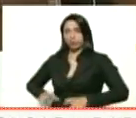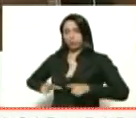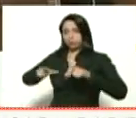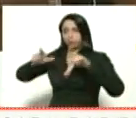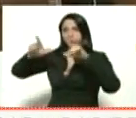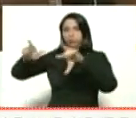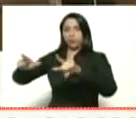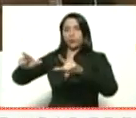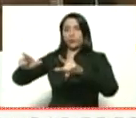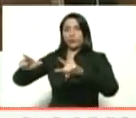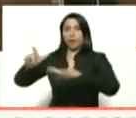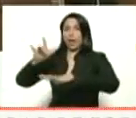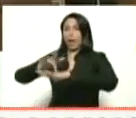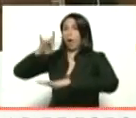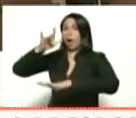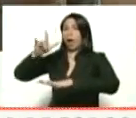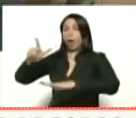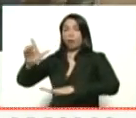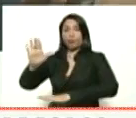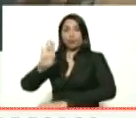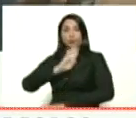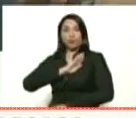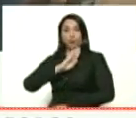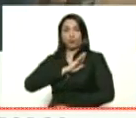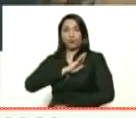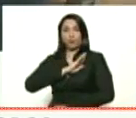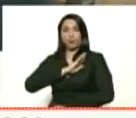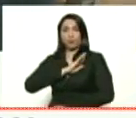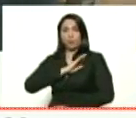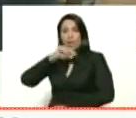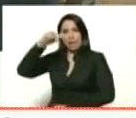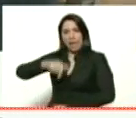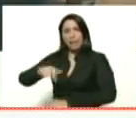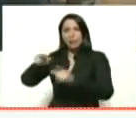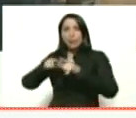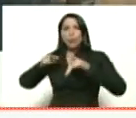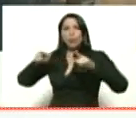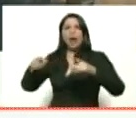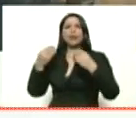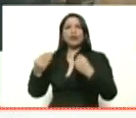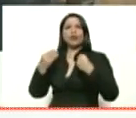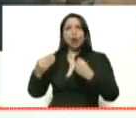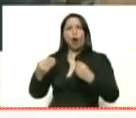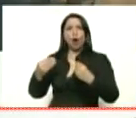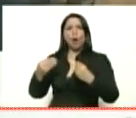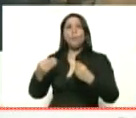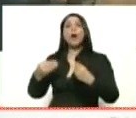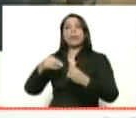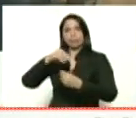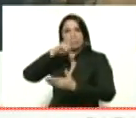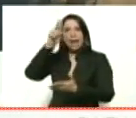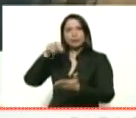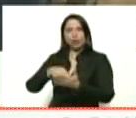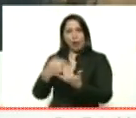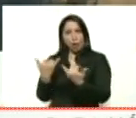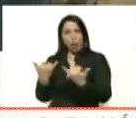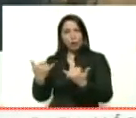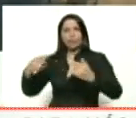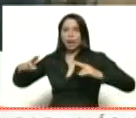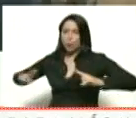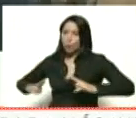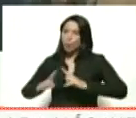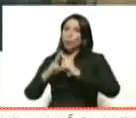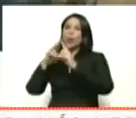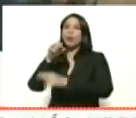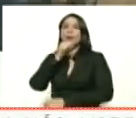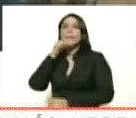certificado que acredita a este lugar como un monumento nacional a partir del reencuentro de